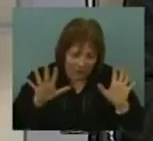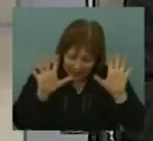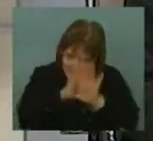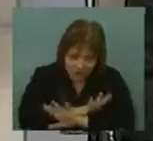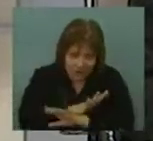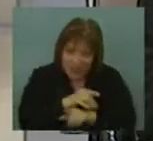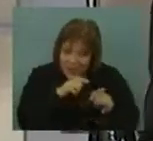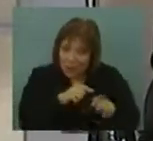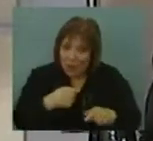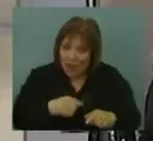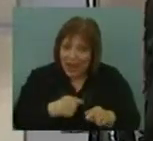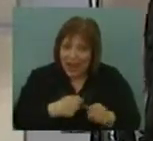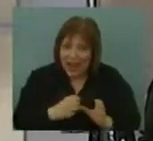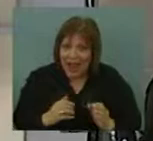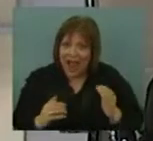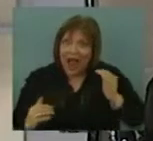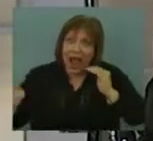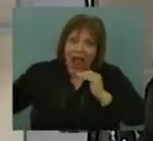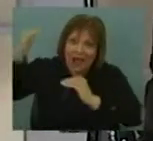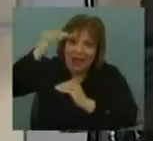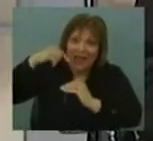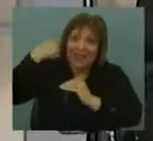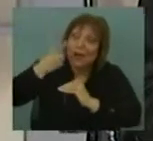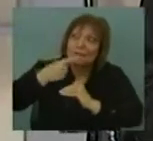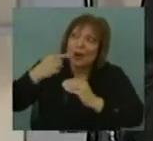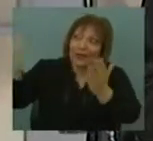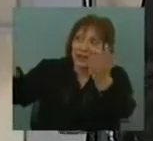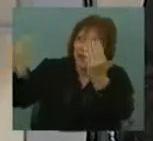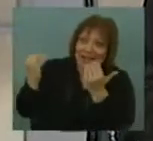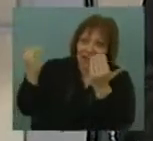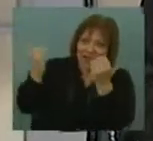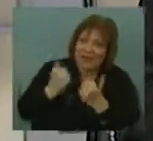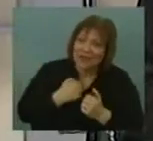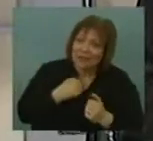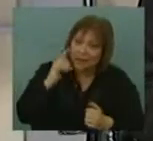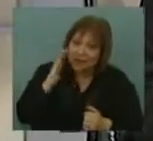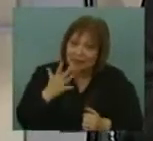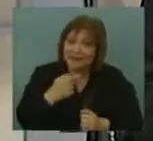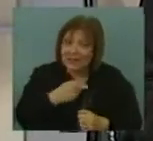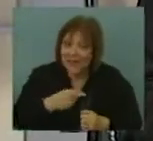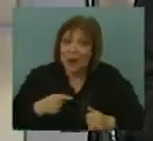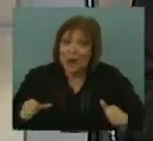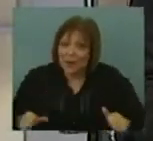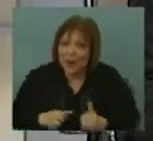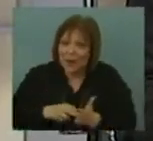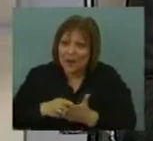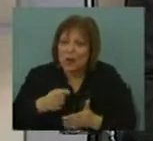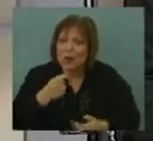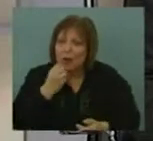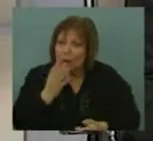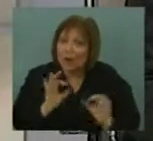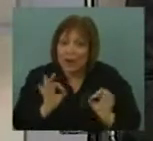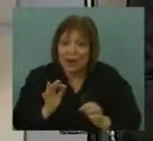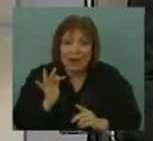que ha hecho es colocar al Uruguay, luego tiene que venir la política exterior, y eso me parece, repito, es un activo. Y los escenarios futuros